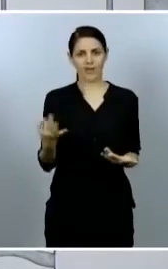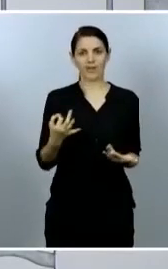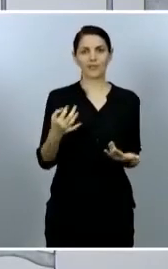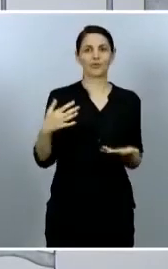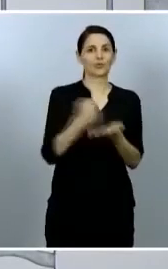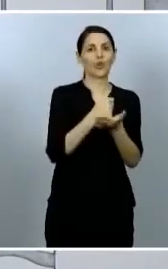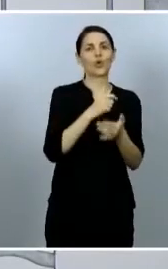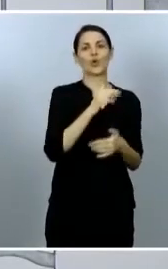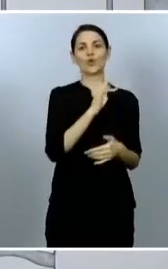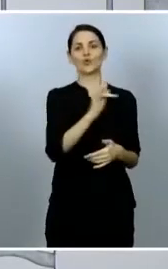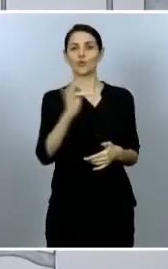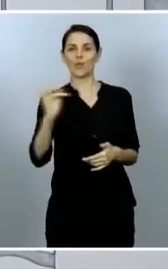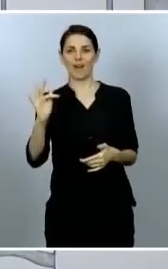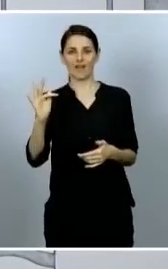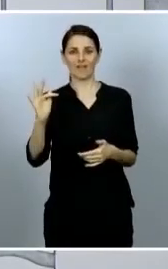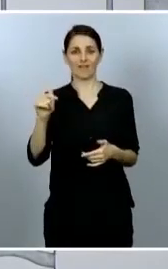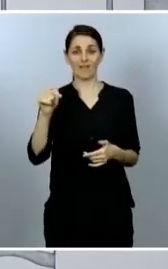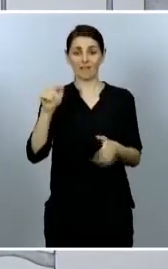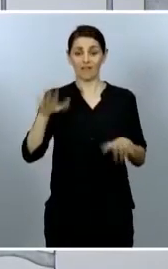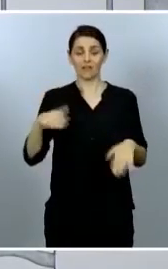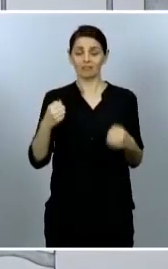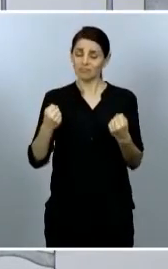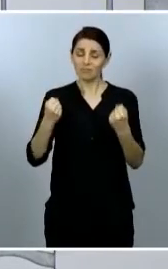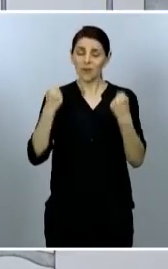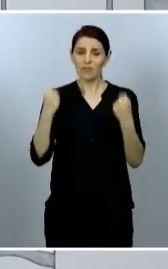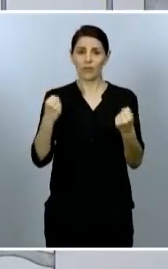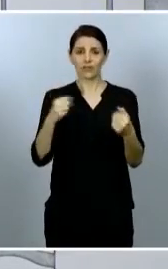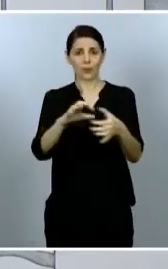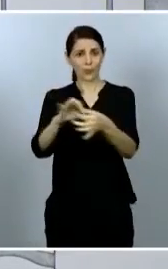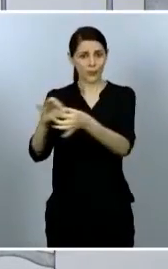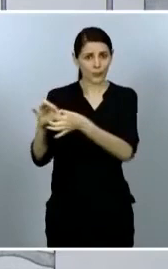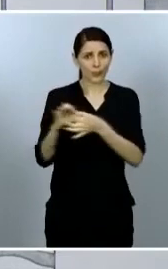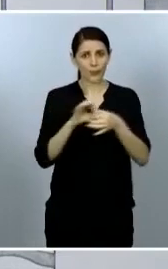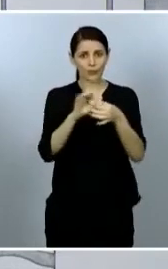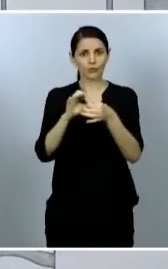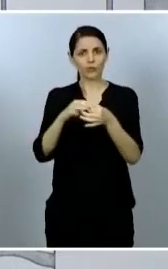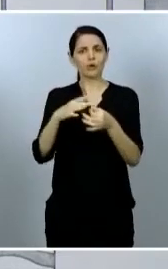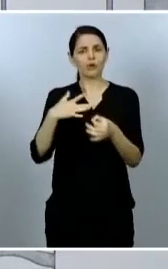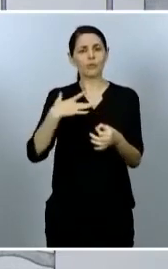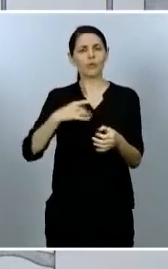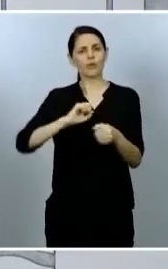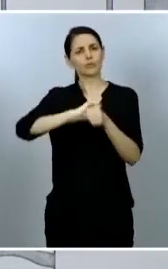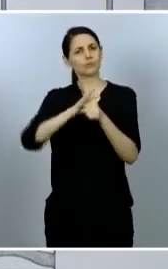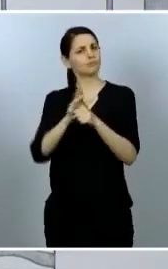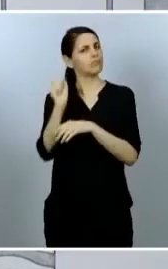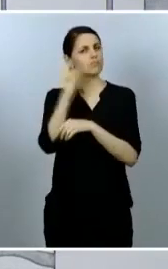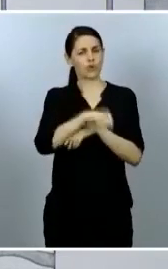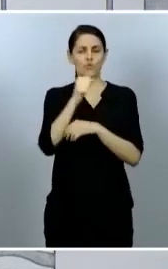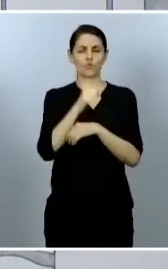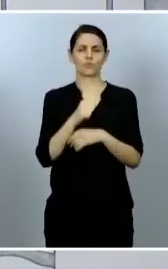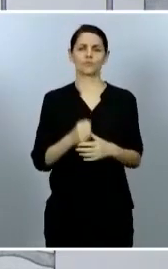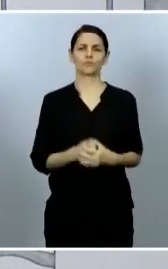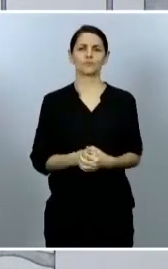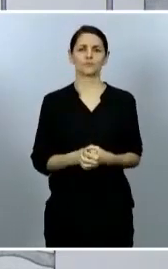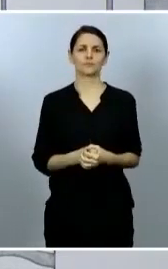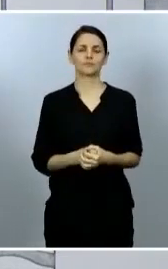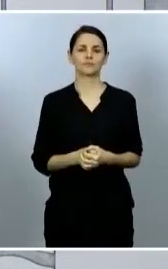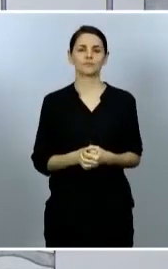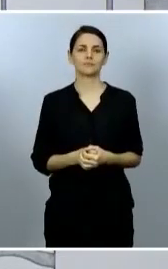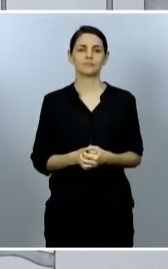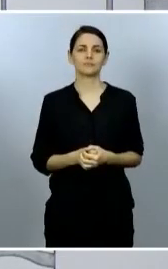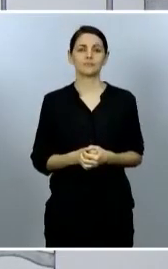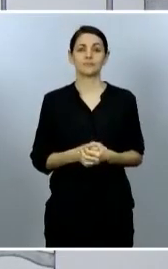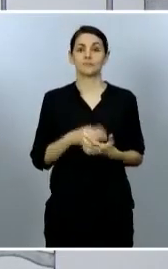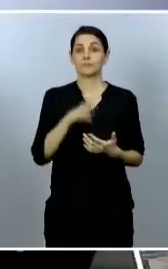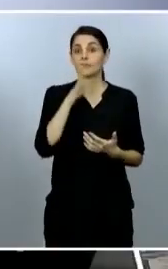la que nos permitirá que conjuntamente podamos superar definitivamente esta pandemia. Por eso y con ese ánimo, cedo